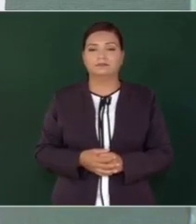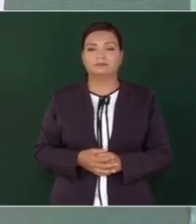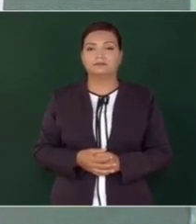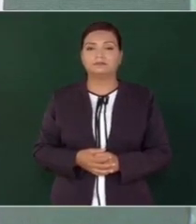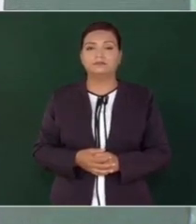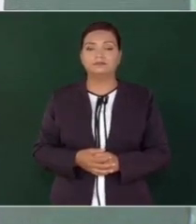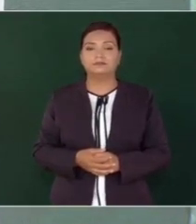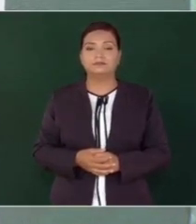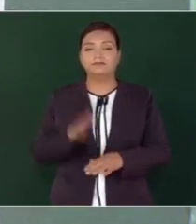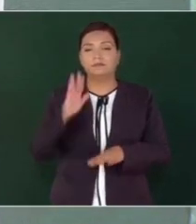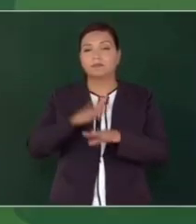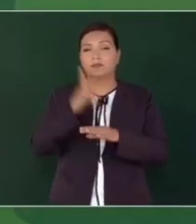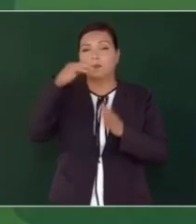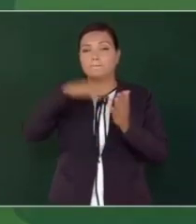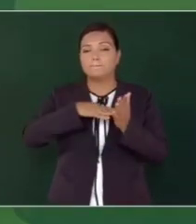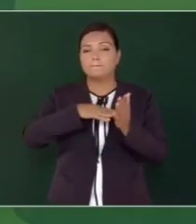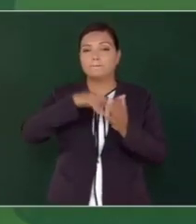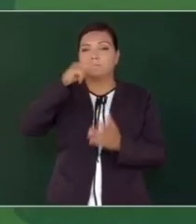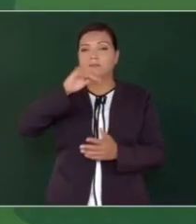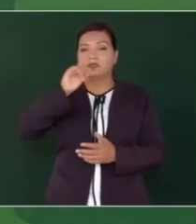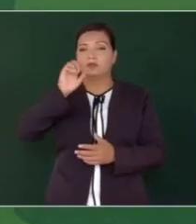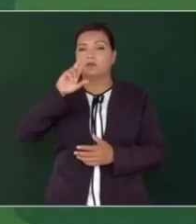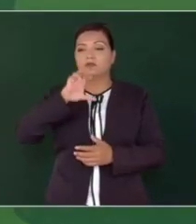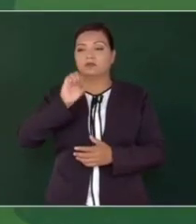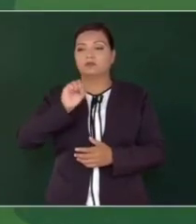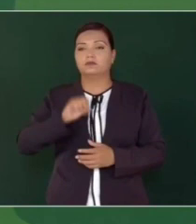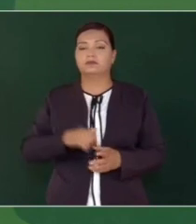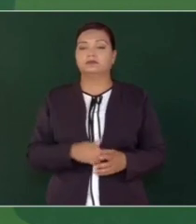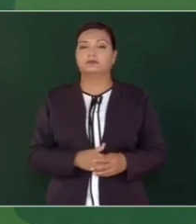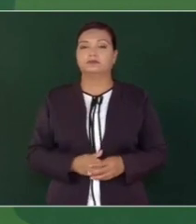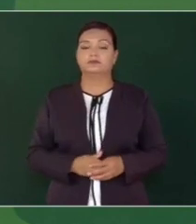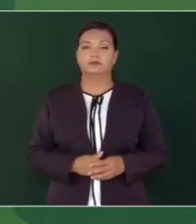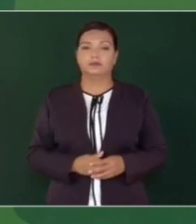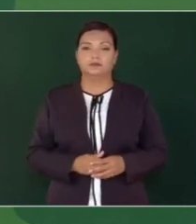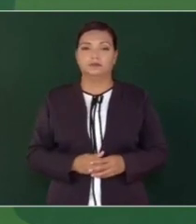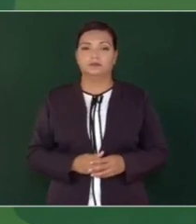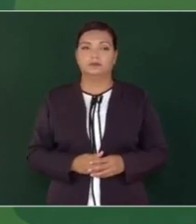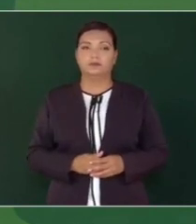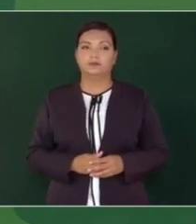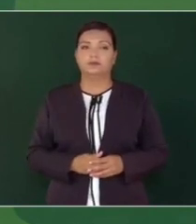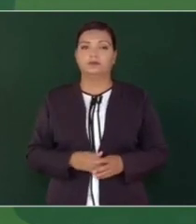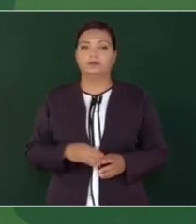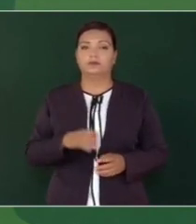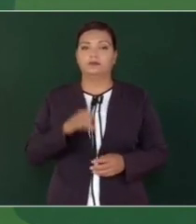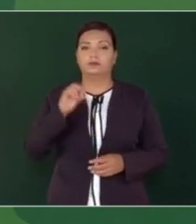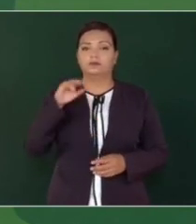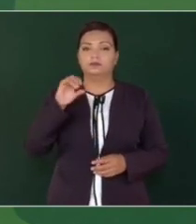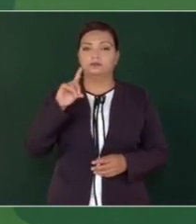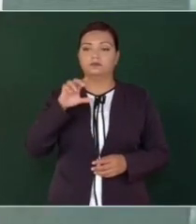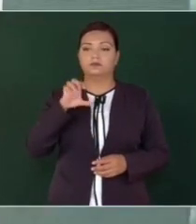más de 2.000 kilómetros concesionados,